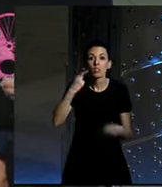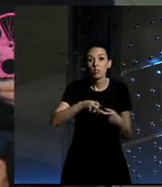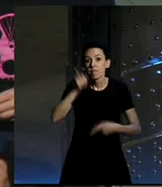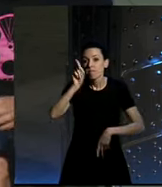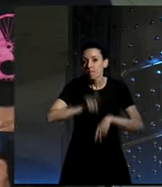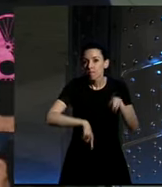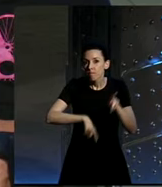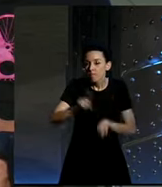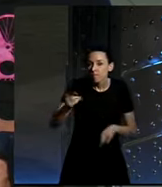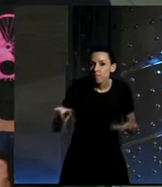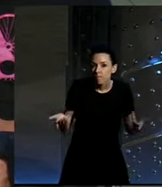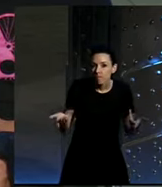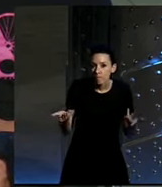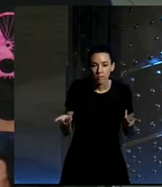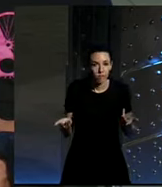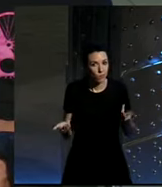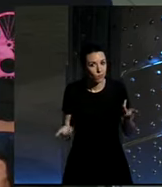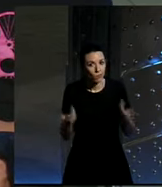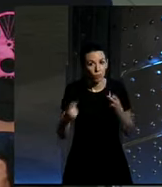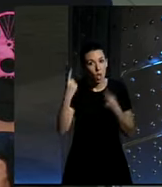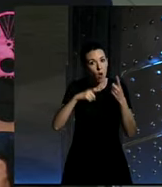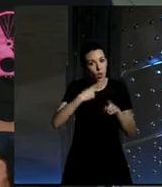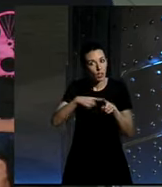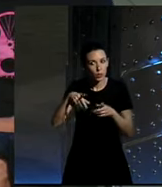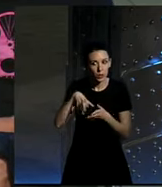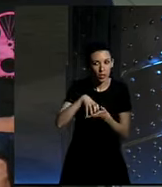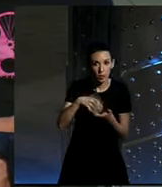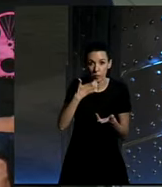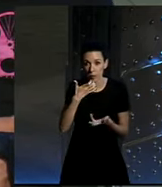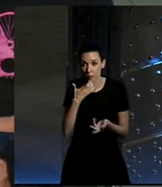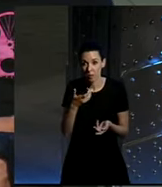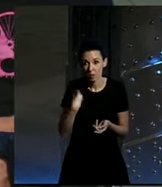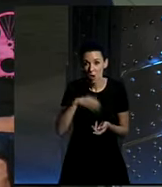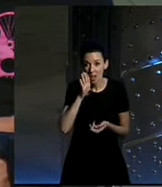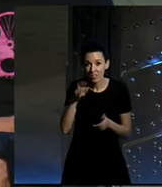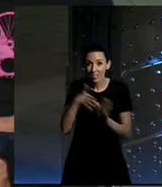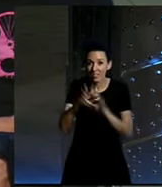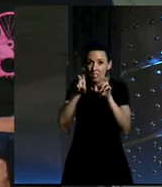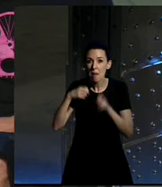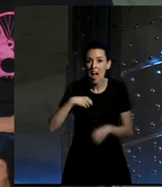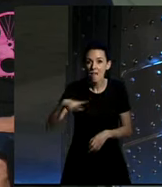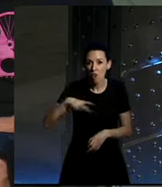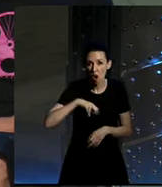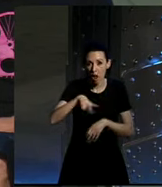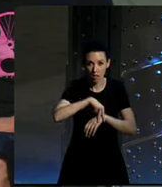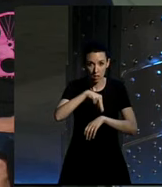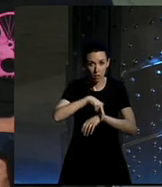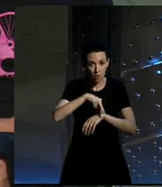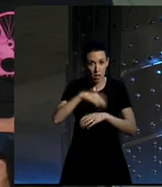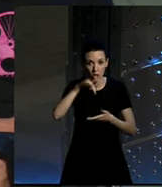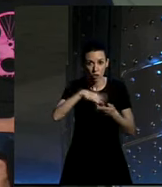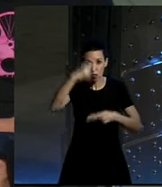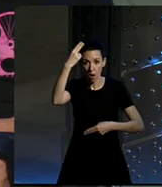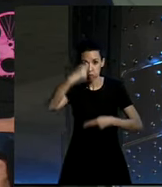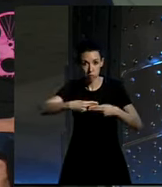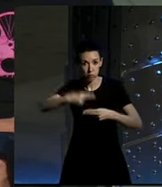dependerá hay cosas muy inestables como por ejemplo lo que decías del tema del ébola que van abriendo y cerrando fronteras